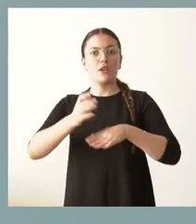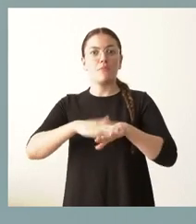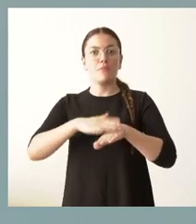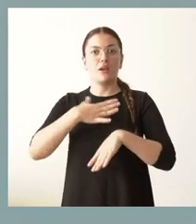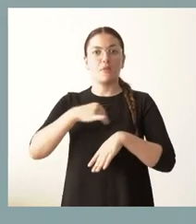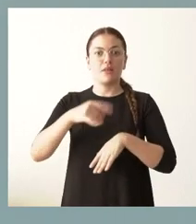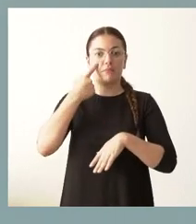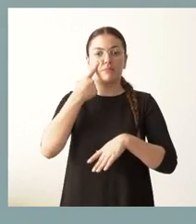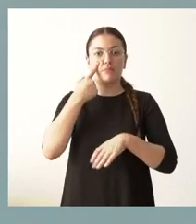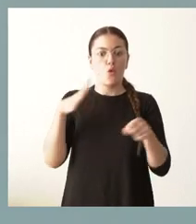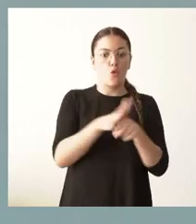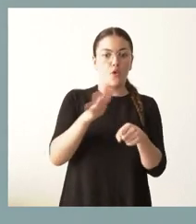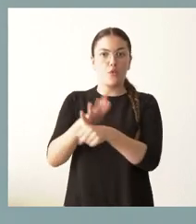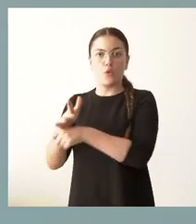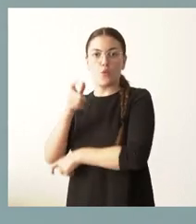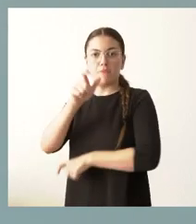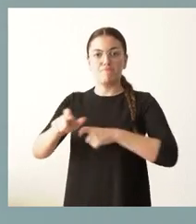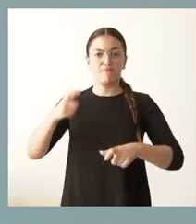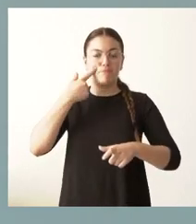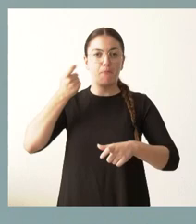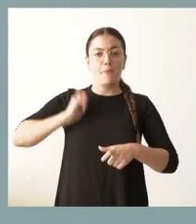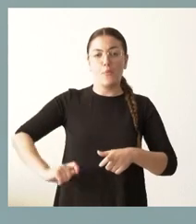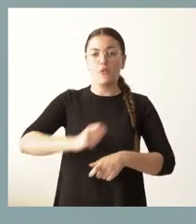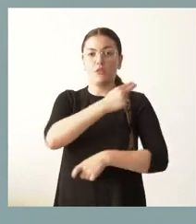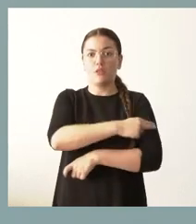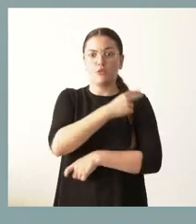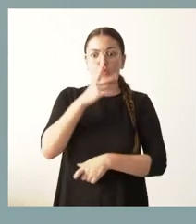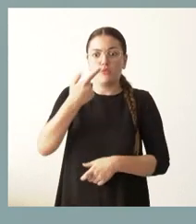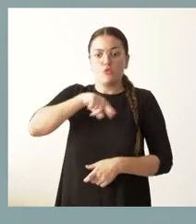necesitamos las comunidades autónomas. Nosotros sí estamos dispuestos a poner los recursos para su contratación.